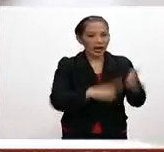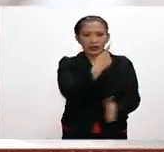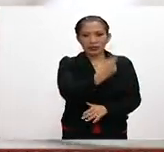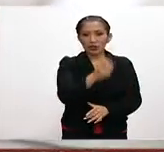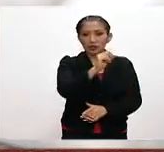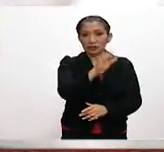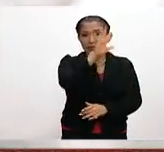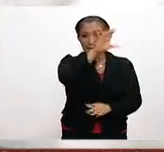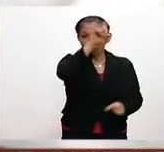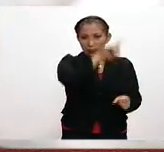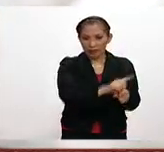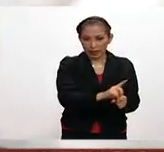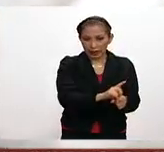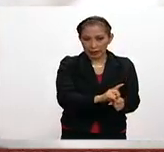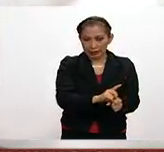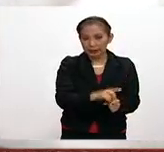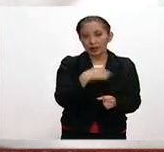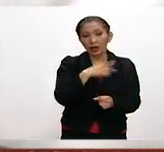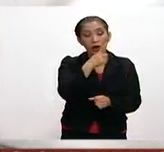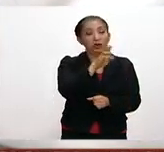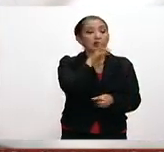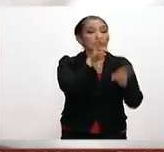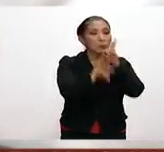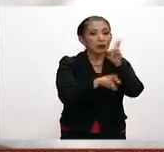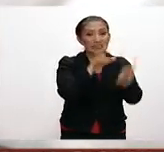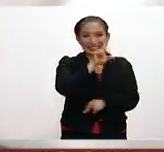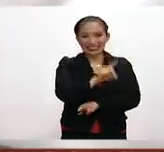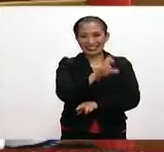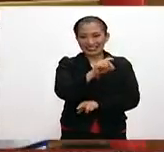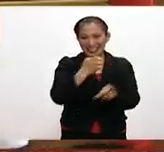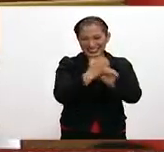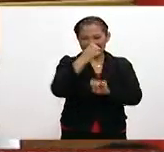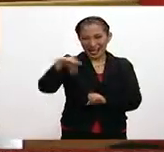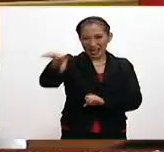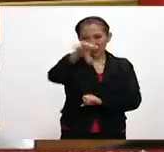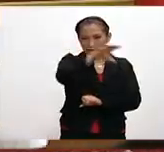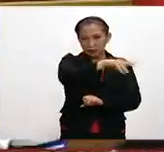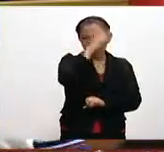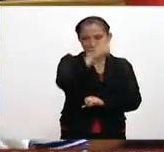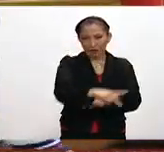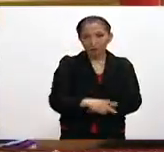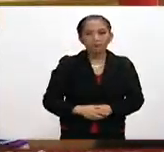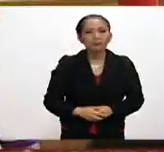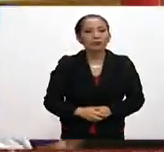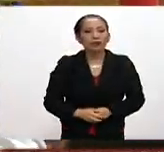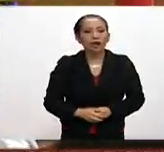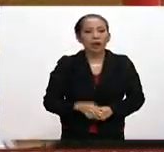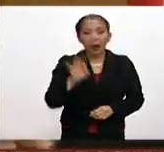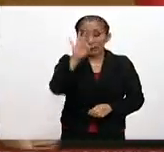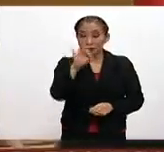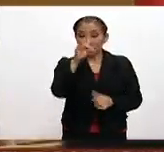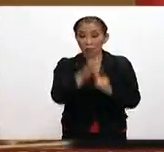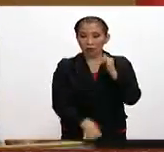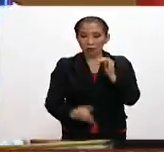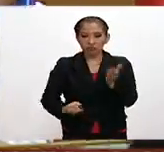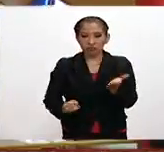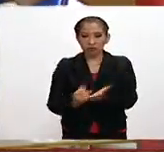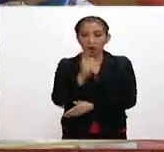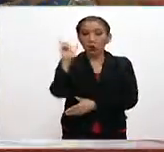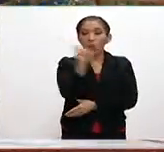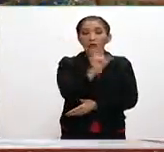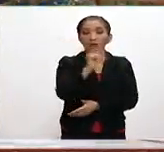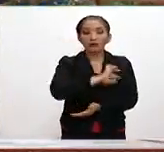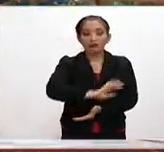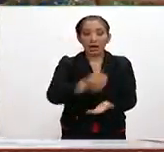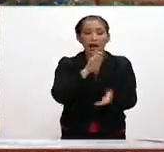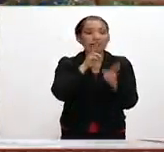185 días, de acuerdo con los reportes de 30 entidades federativas. El porcentaje final se determinará cuando se